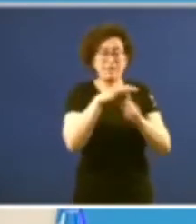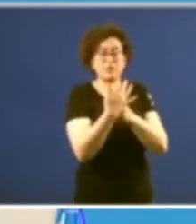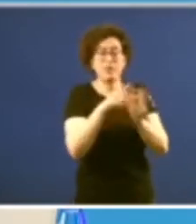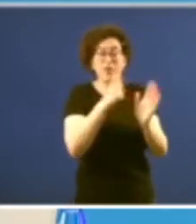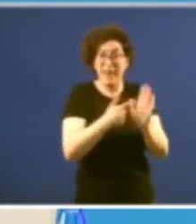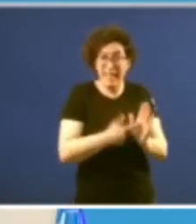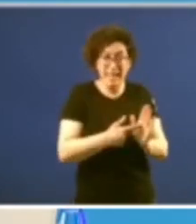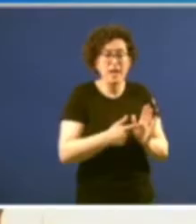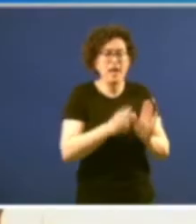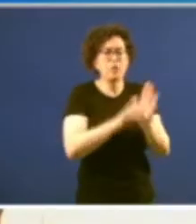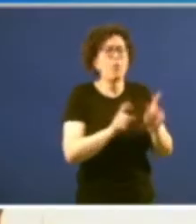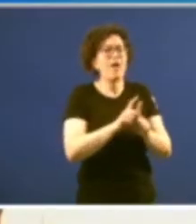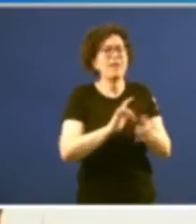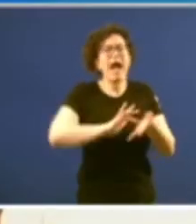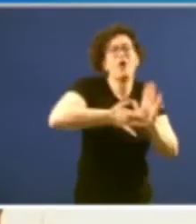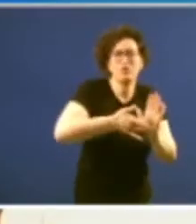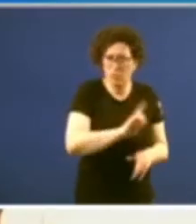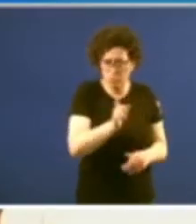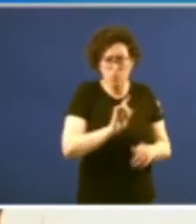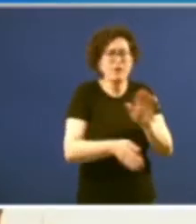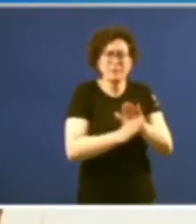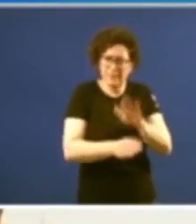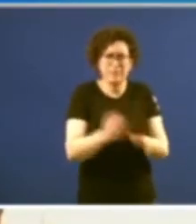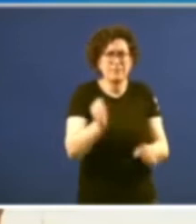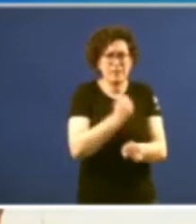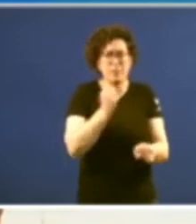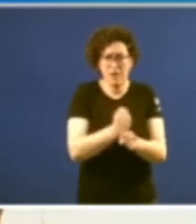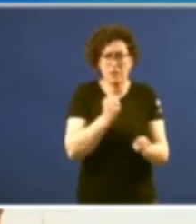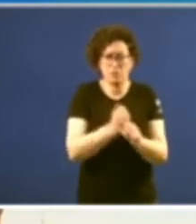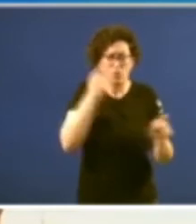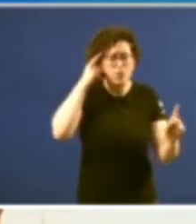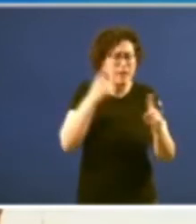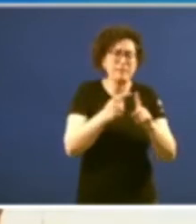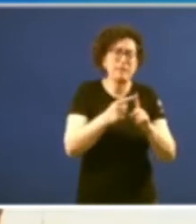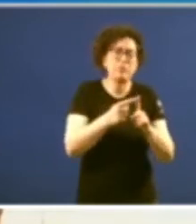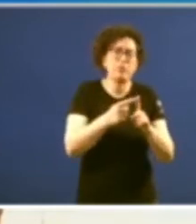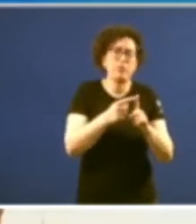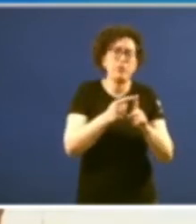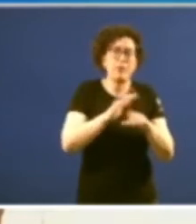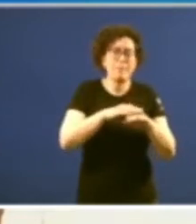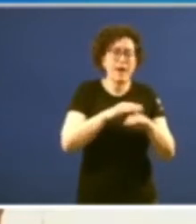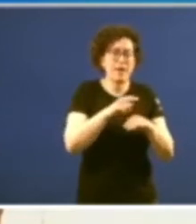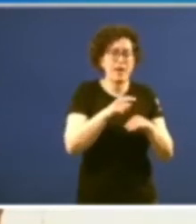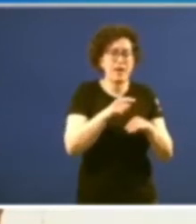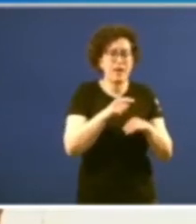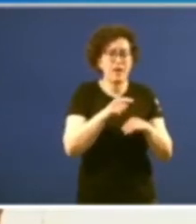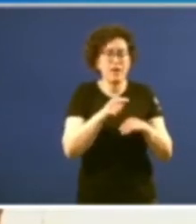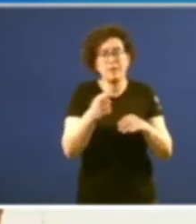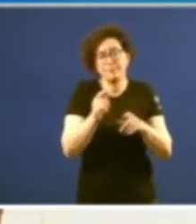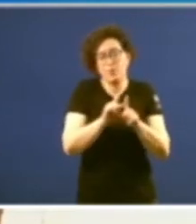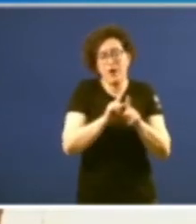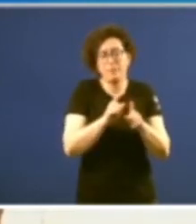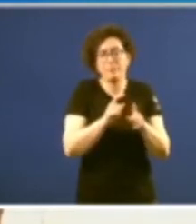agotado ni muchísimo menos sino que hay que seguir trabajando para bueno con la teleología con la finalidad de